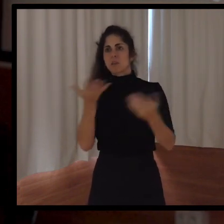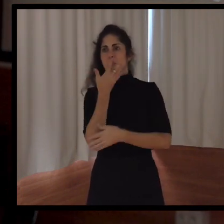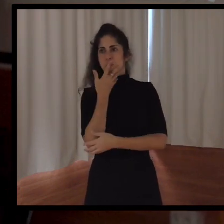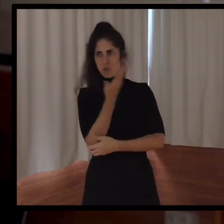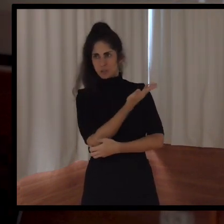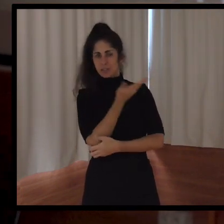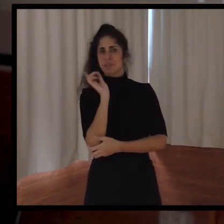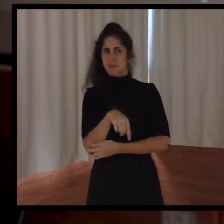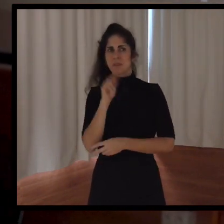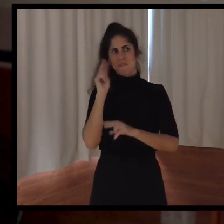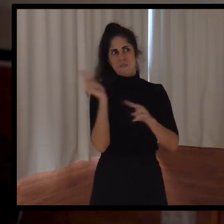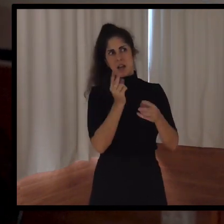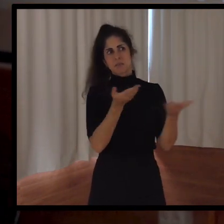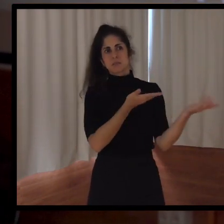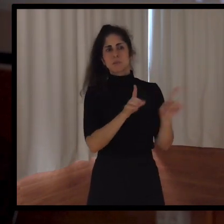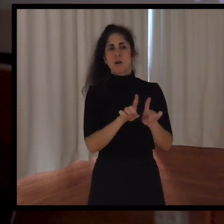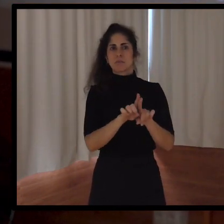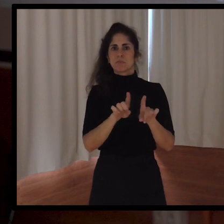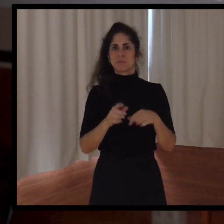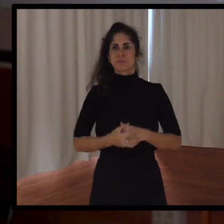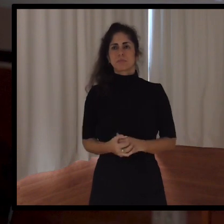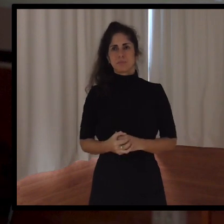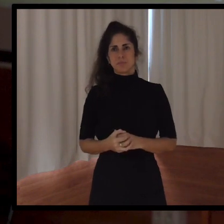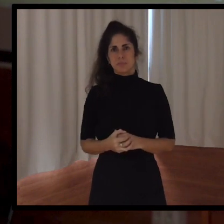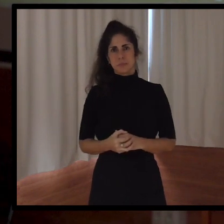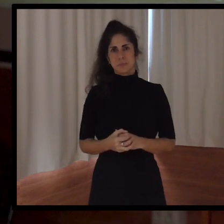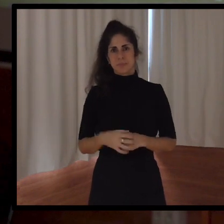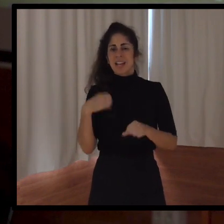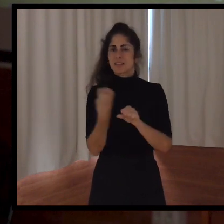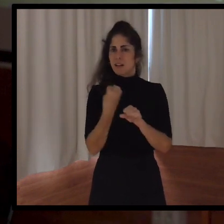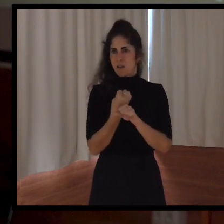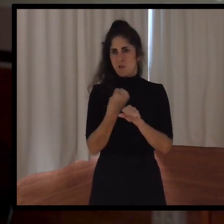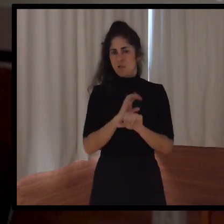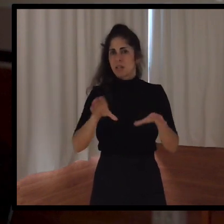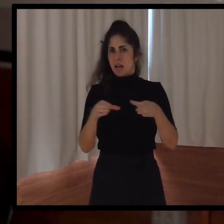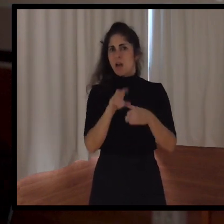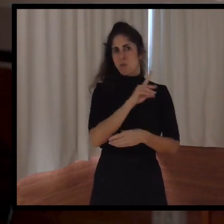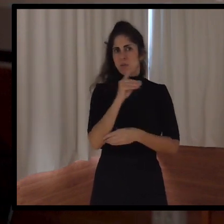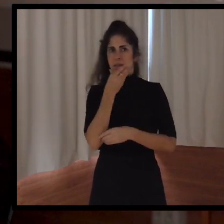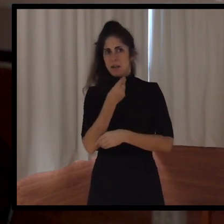Las Palmas ha trabajado en la inclusión del fútbol y